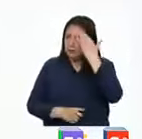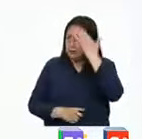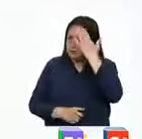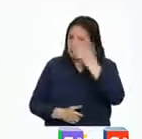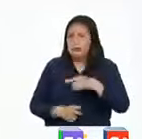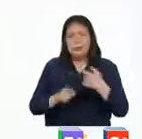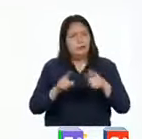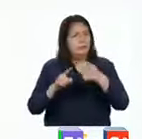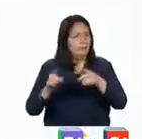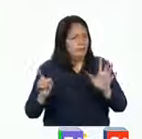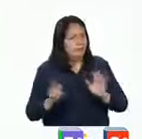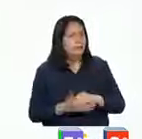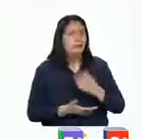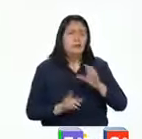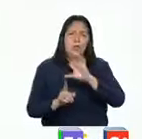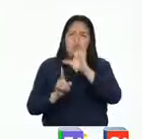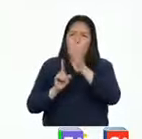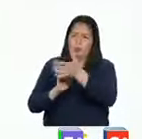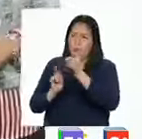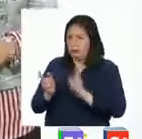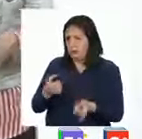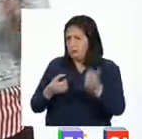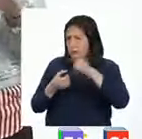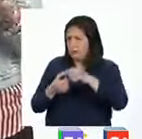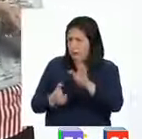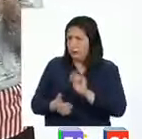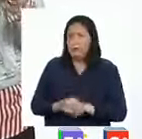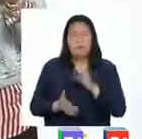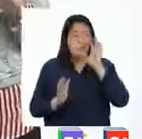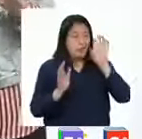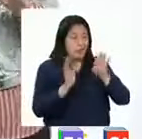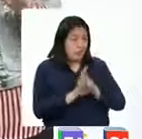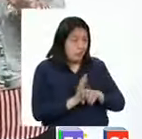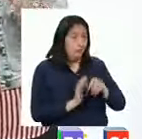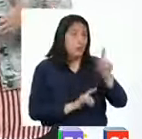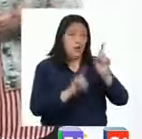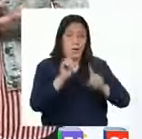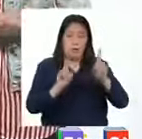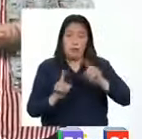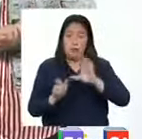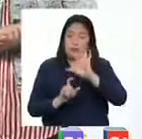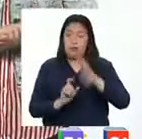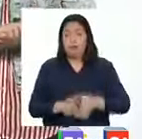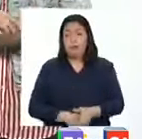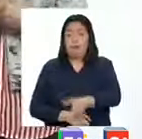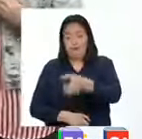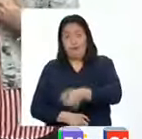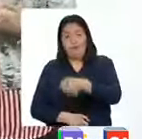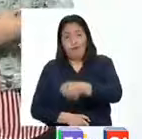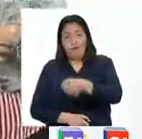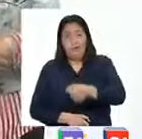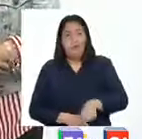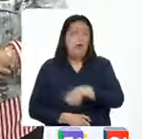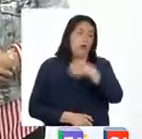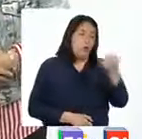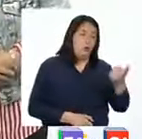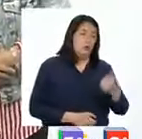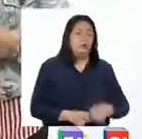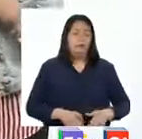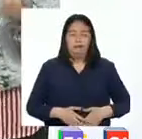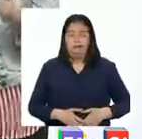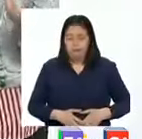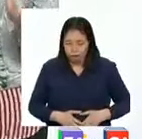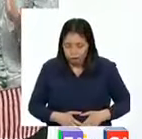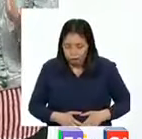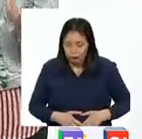de distintas maneras, según la cultura a la que pertenecen. Por ejemplo, en algunas culturas se dan las manos, en otras hacen una